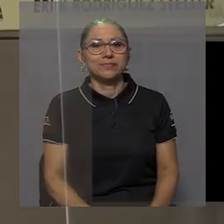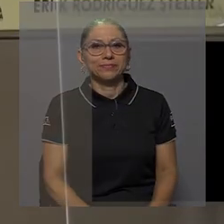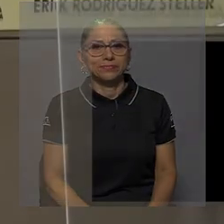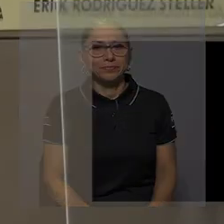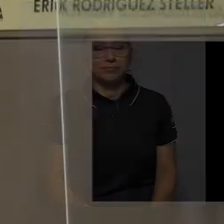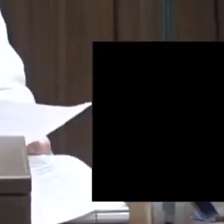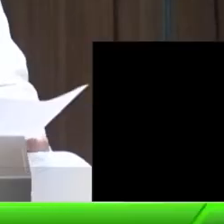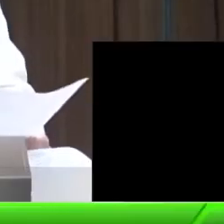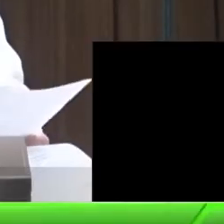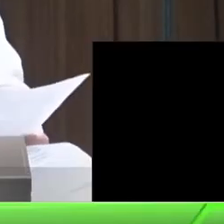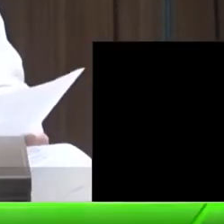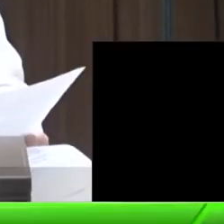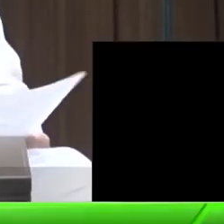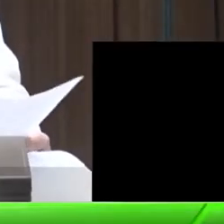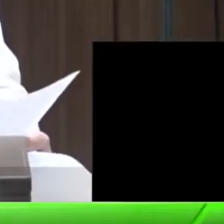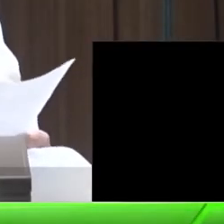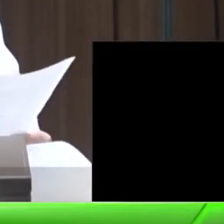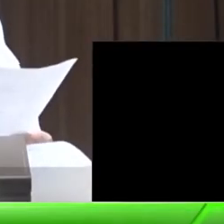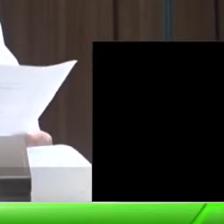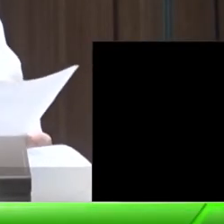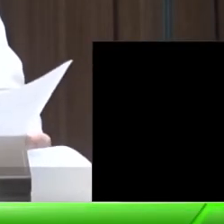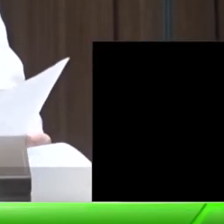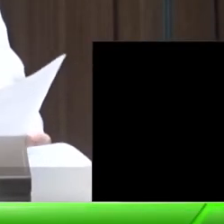¡Gracias! ¡Gracias! ¡Gracias!